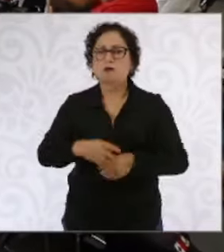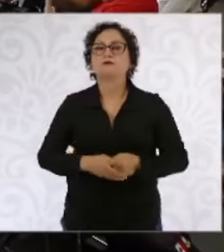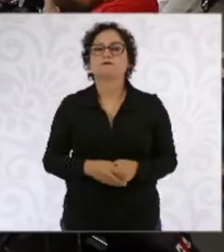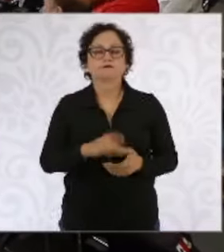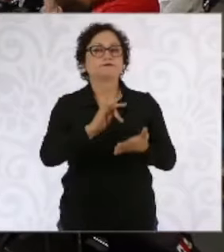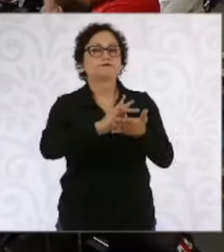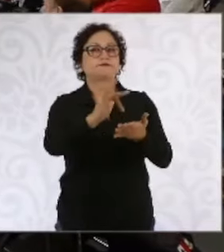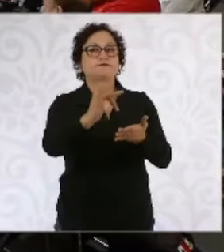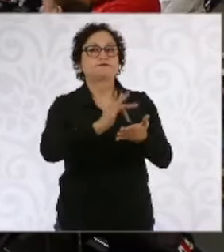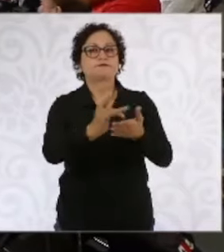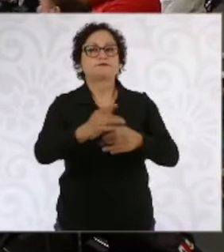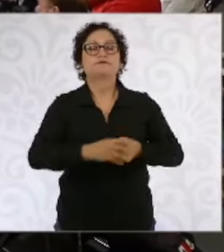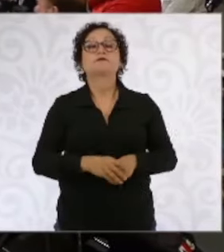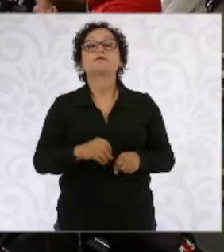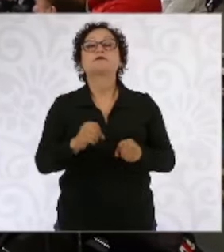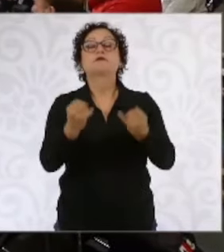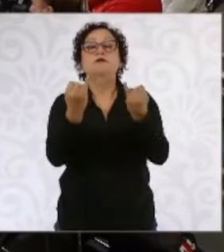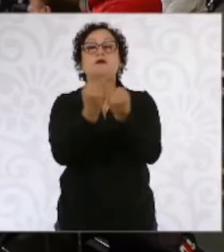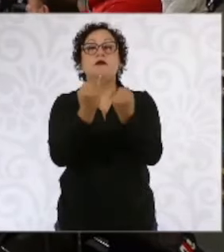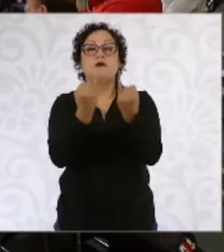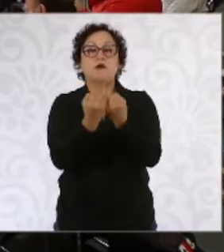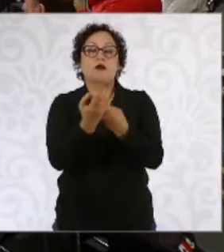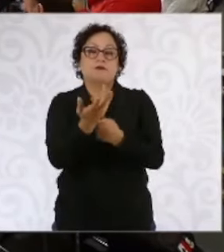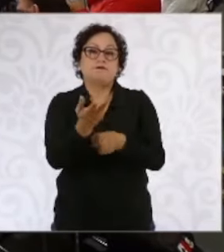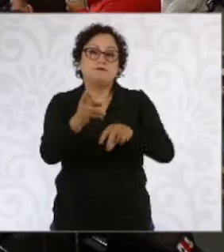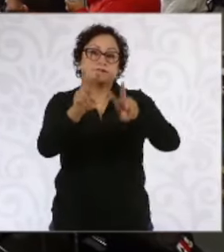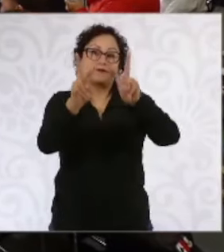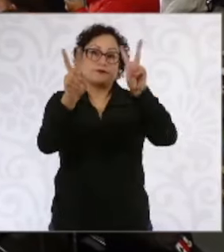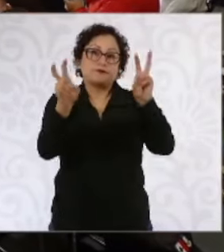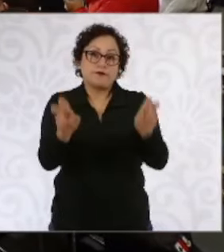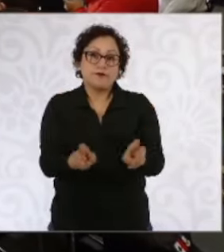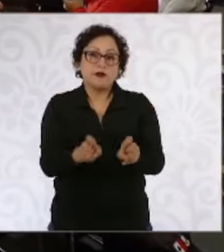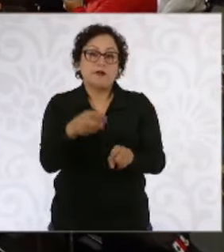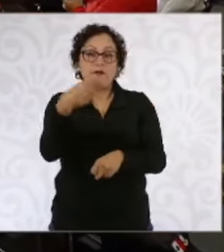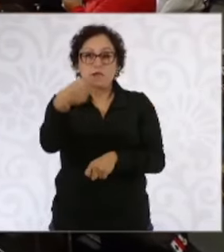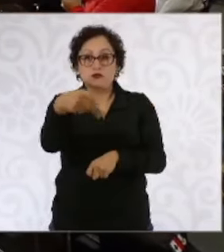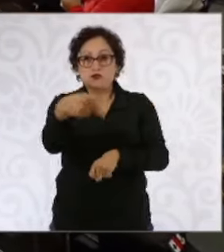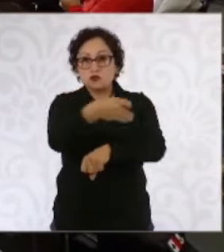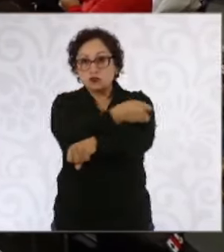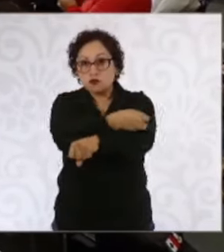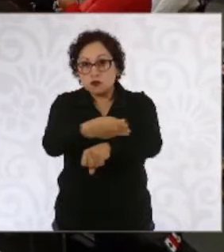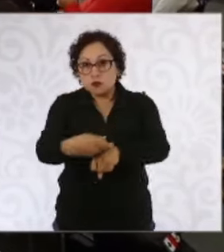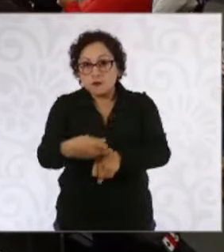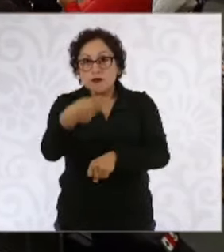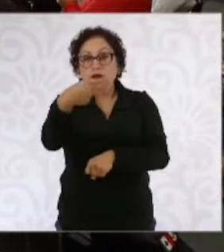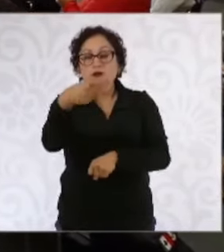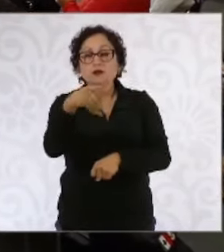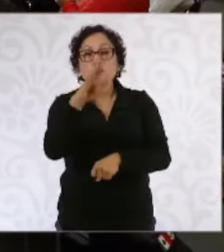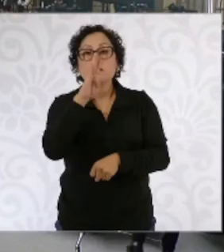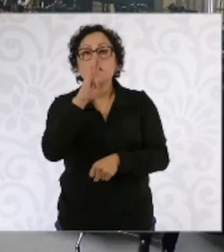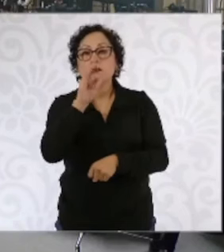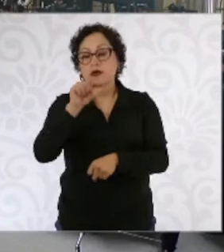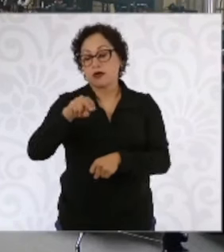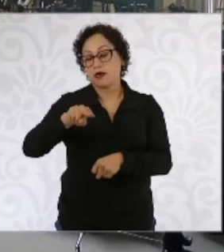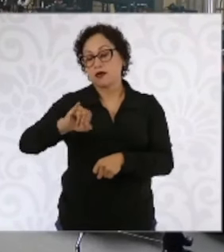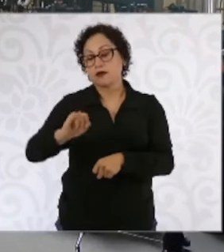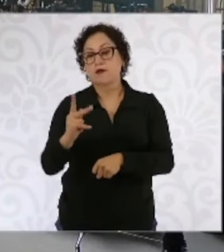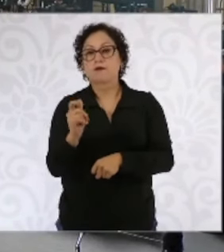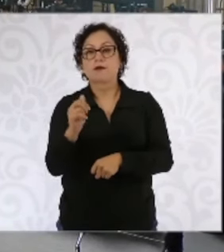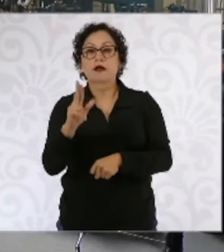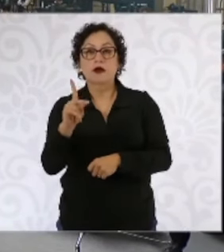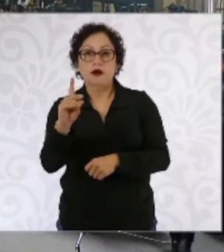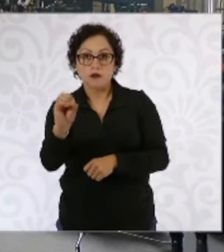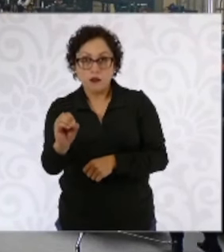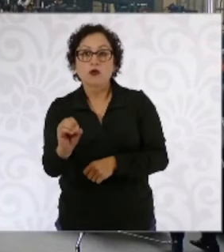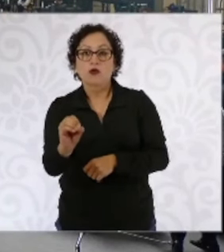Se dio a conocer, bueno, este es un tema que toca a su familia, a su madre Ani Pardo, que la